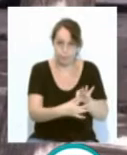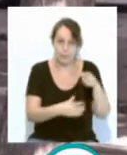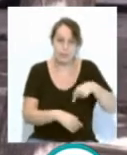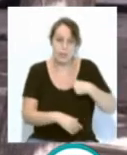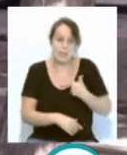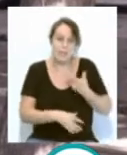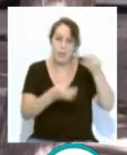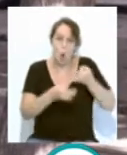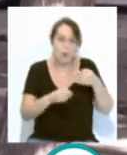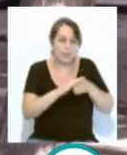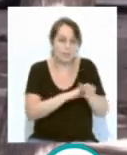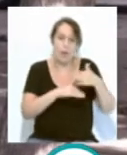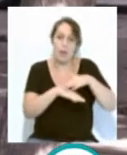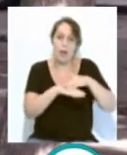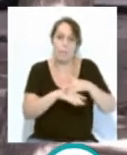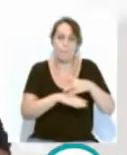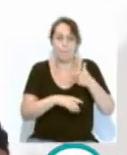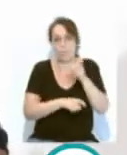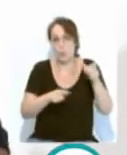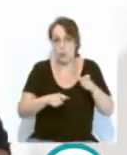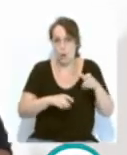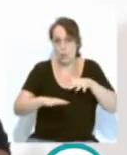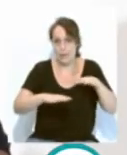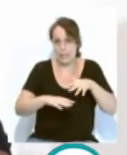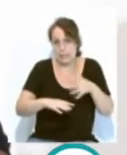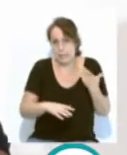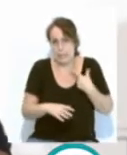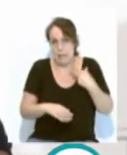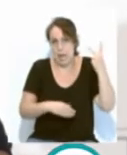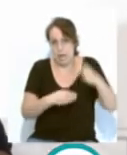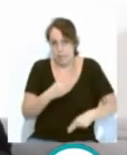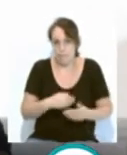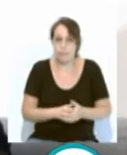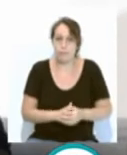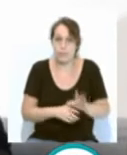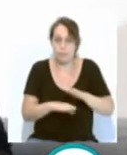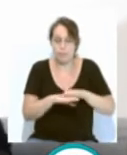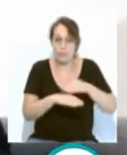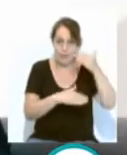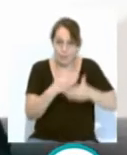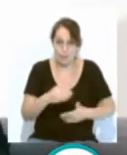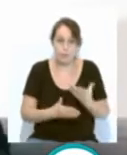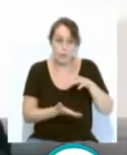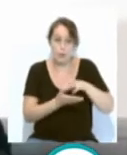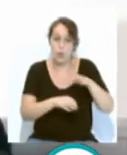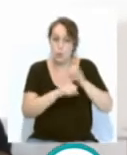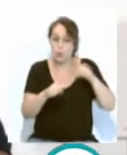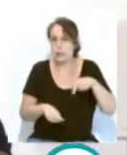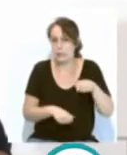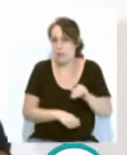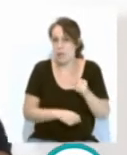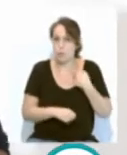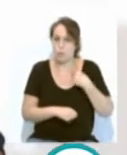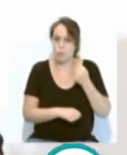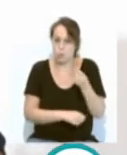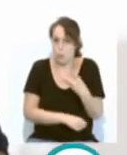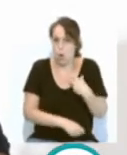la accesibilidad para personas con movilidad reducida. Al ser un centro de adultos y tener un importante número